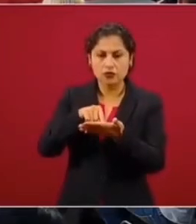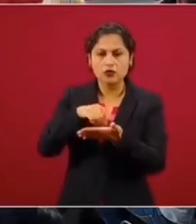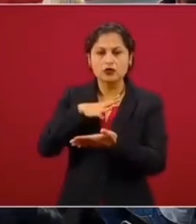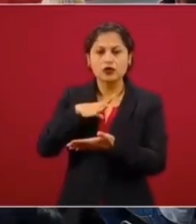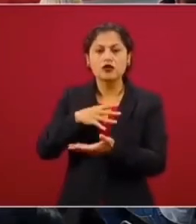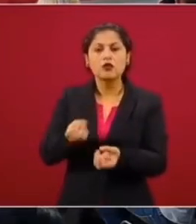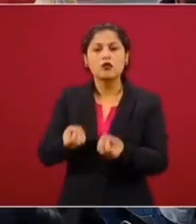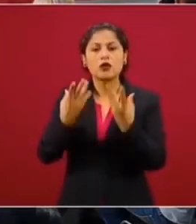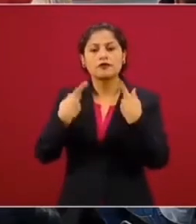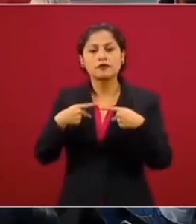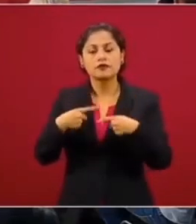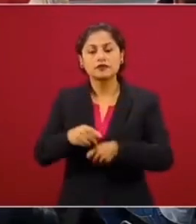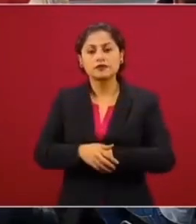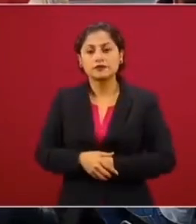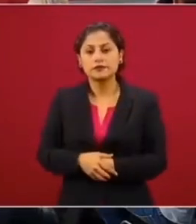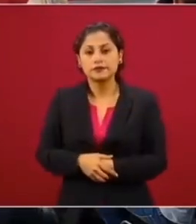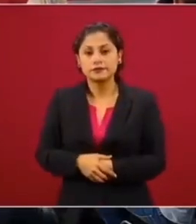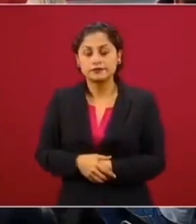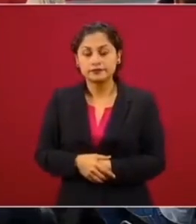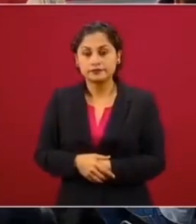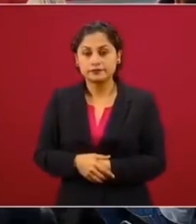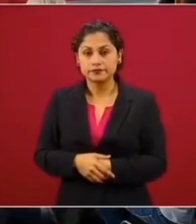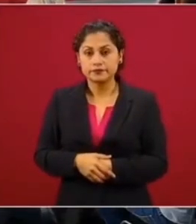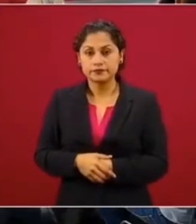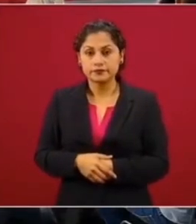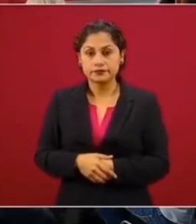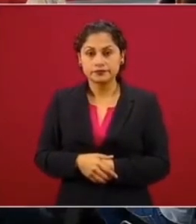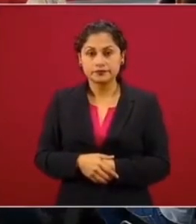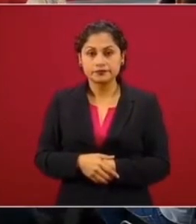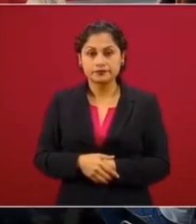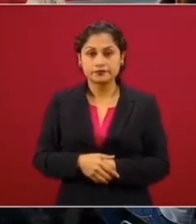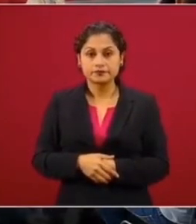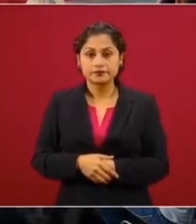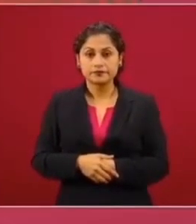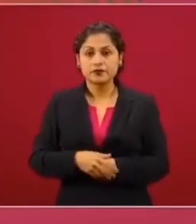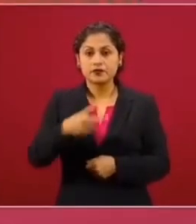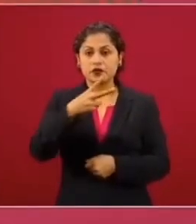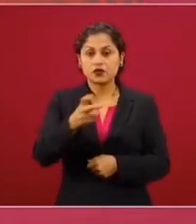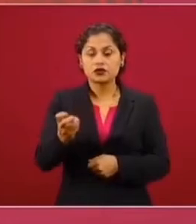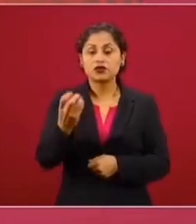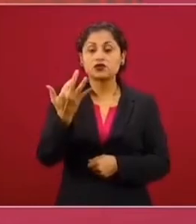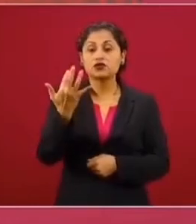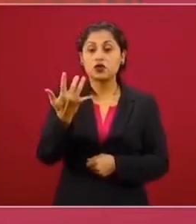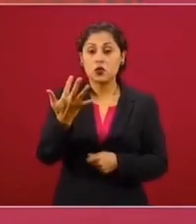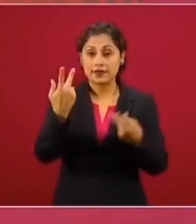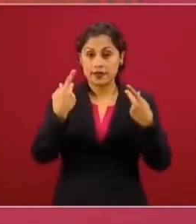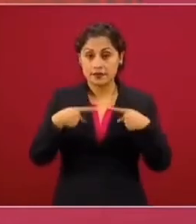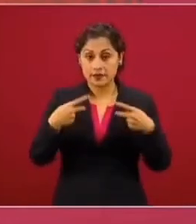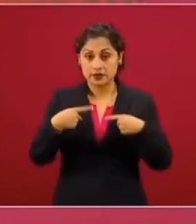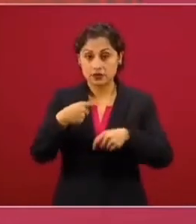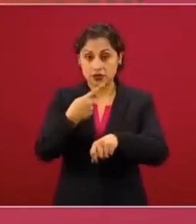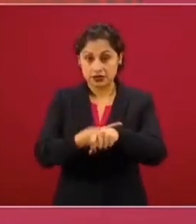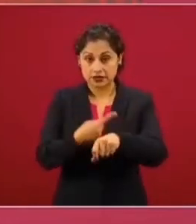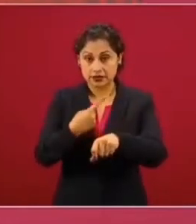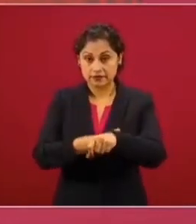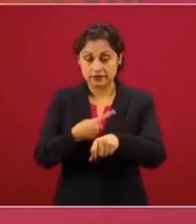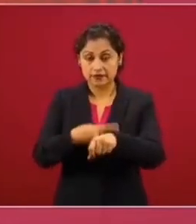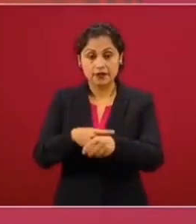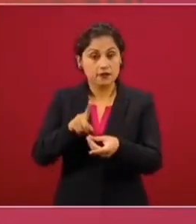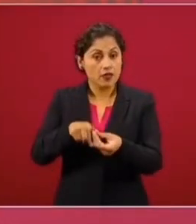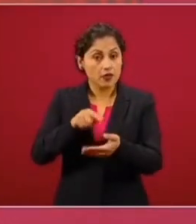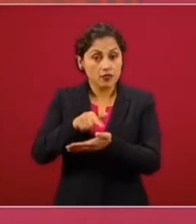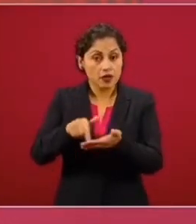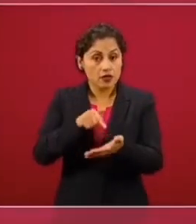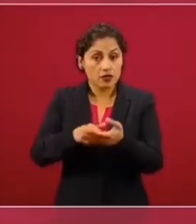son 250, la mayoría en Nueva York,